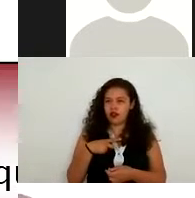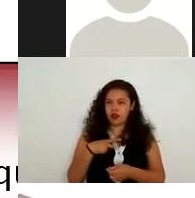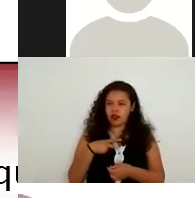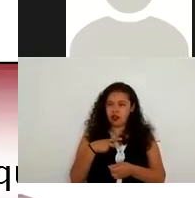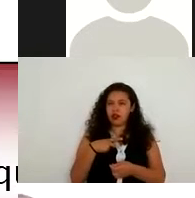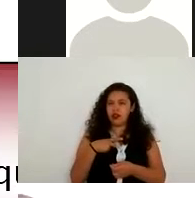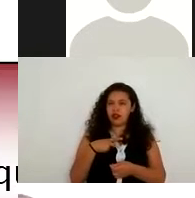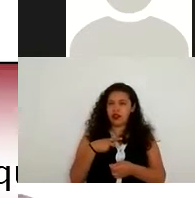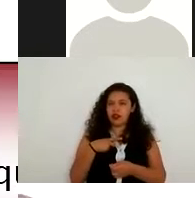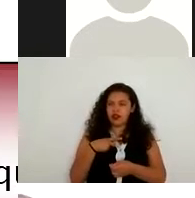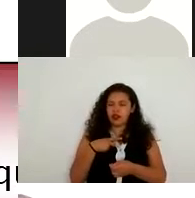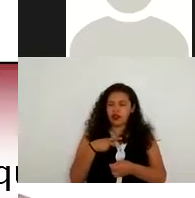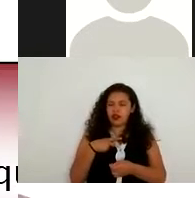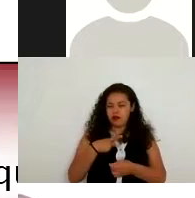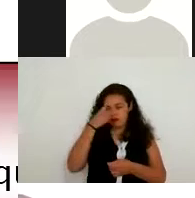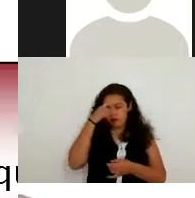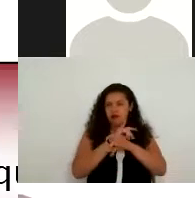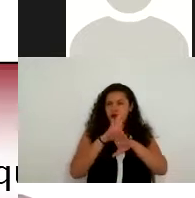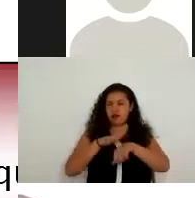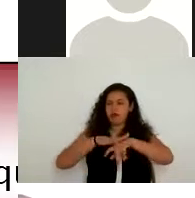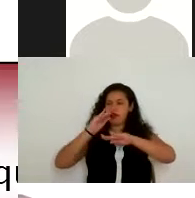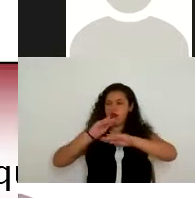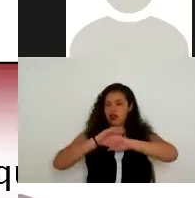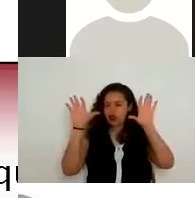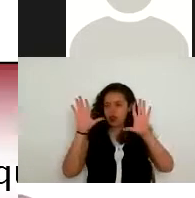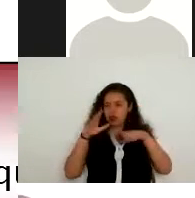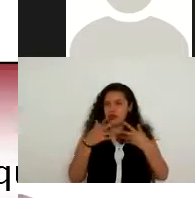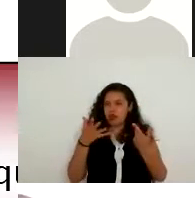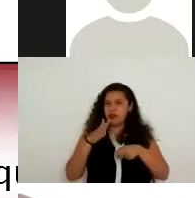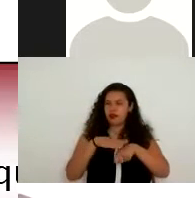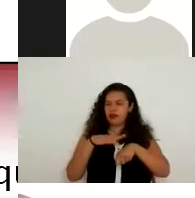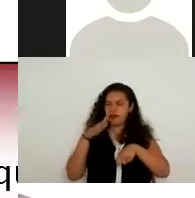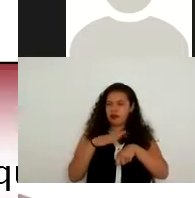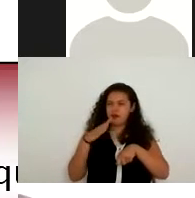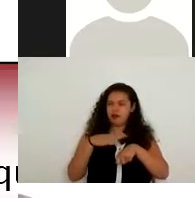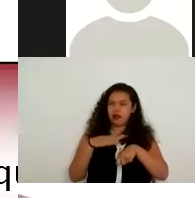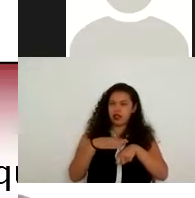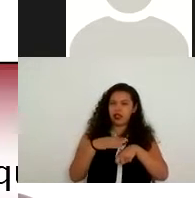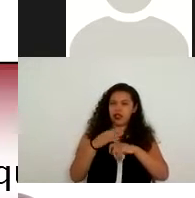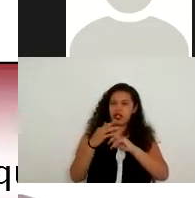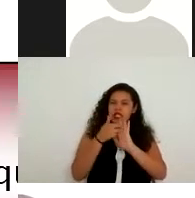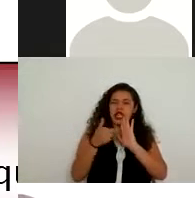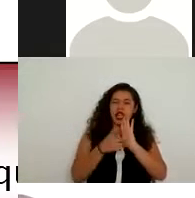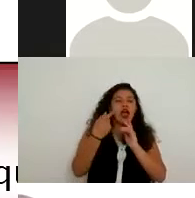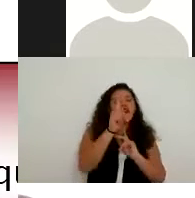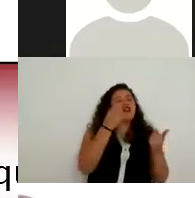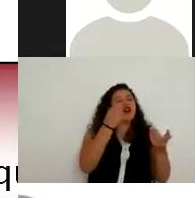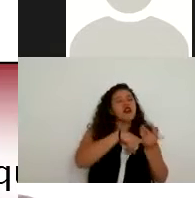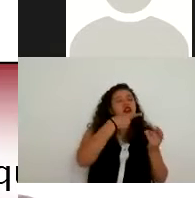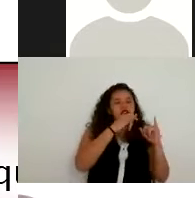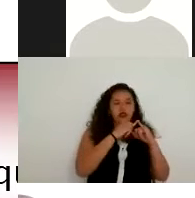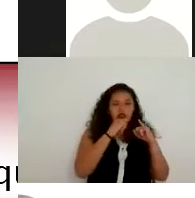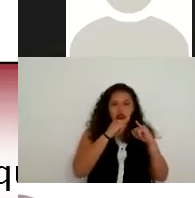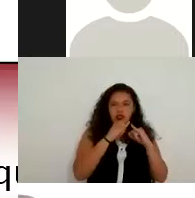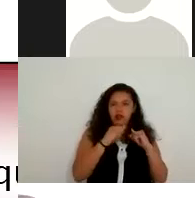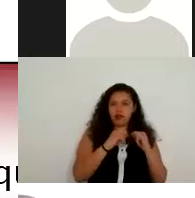el manejo de los datos personales y sobre todo que entienda la dinámica interna de la institución para que sepa que una vez que